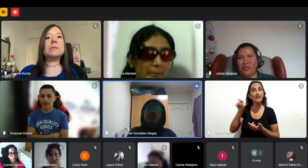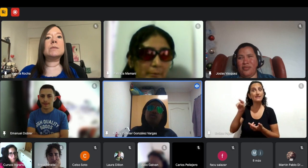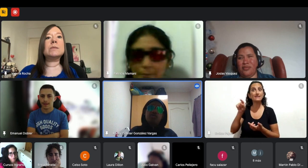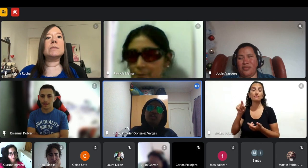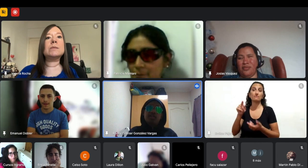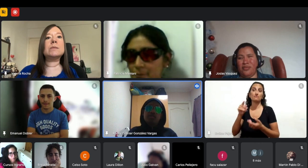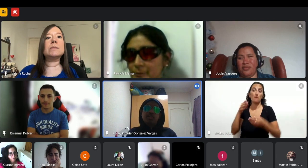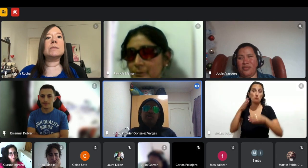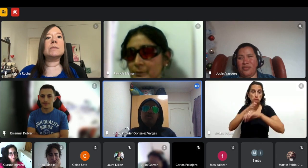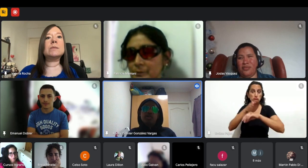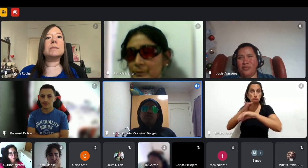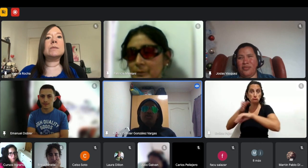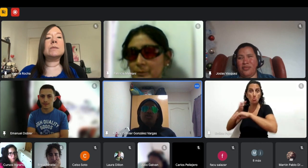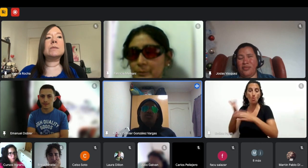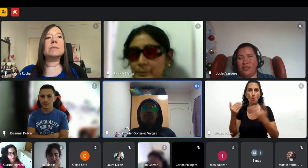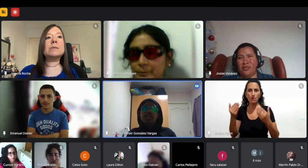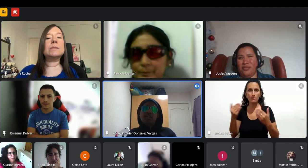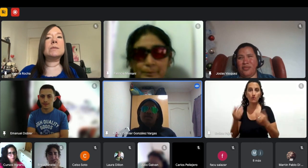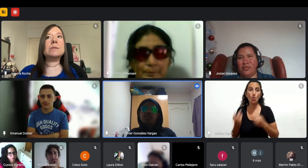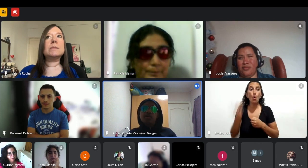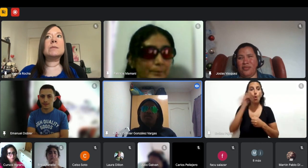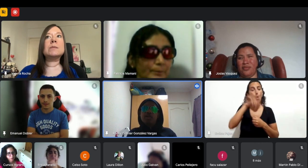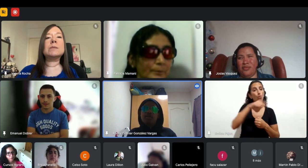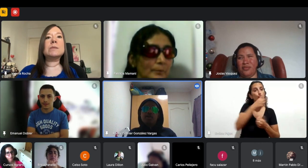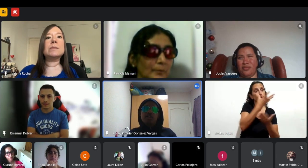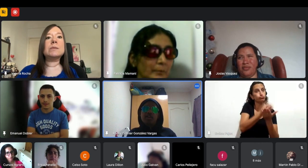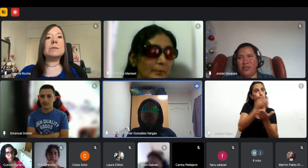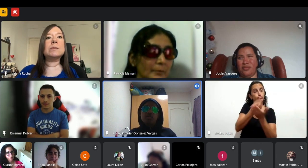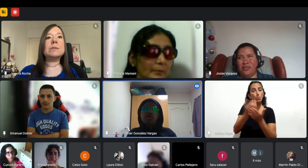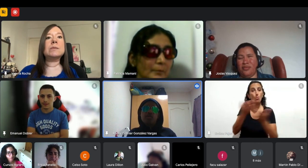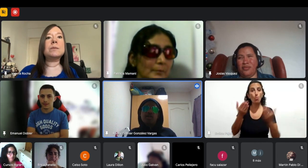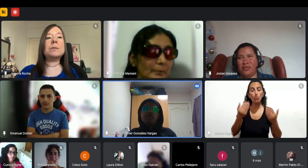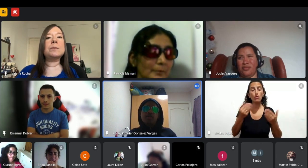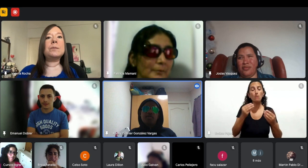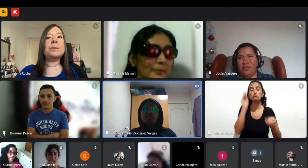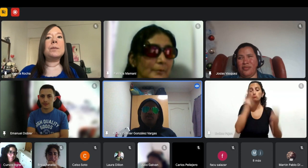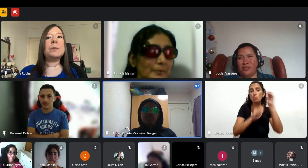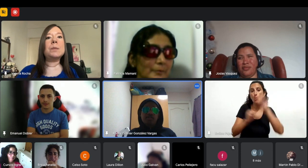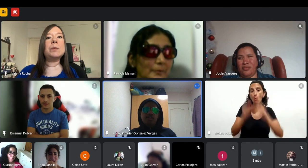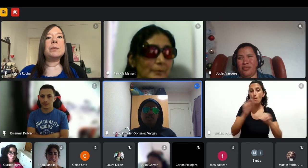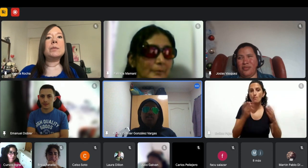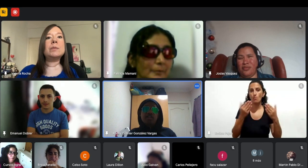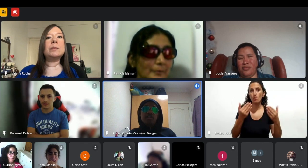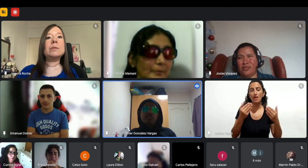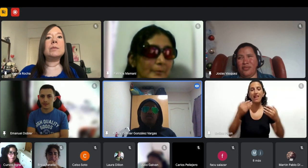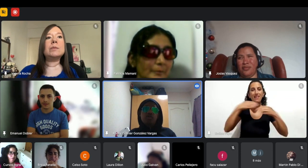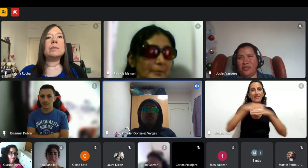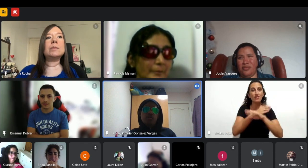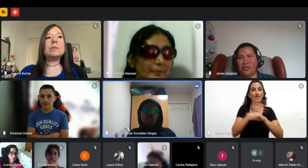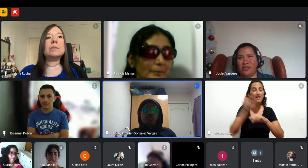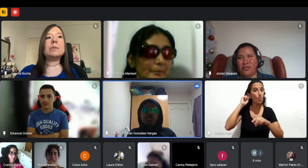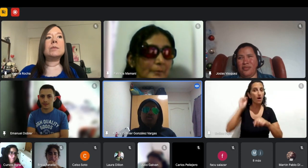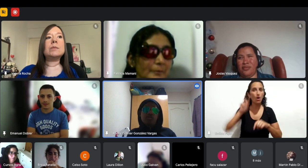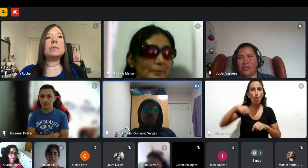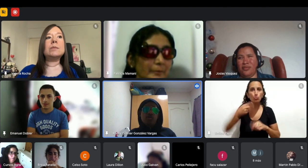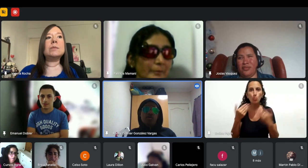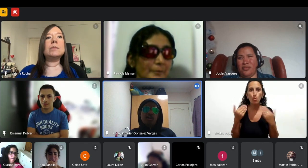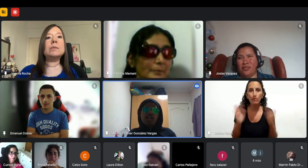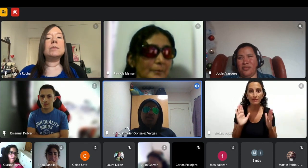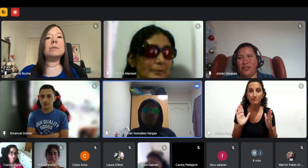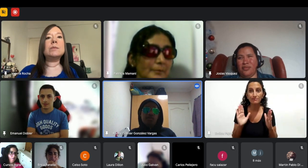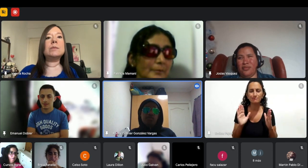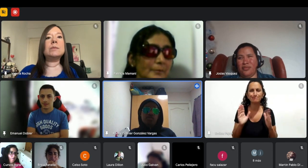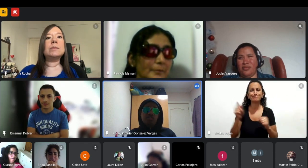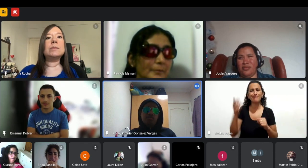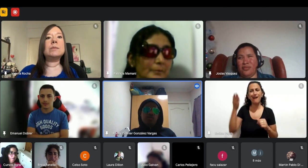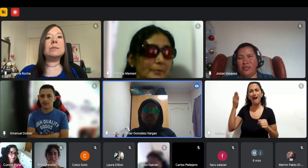programar con otros editores de código no sabía que podía programar en otro lenguaje de programación y eso me tumbó